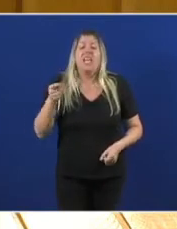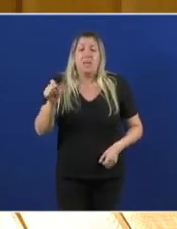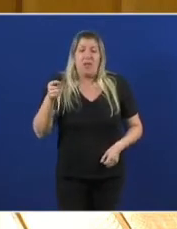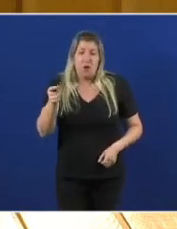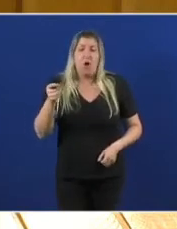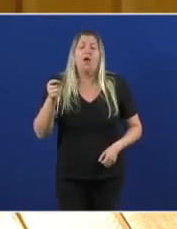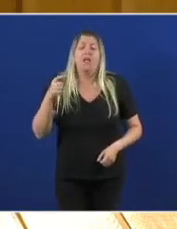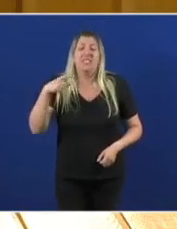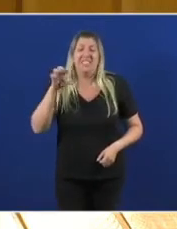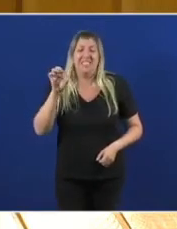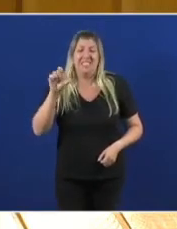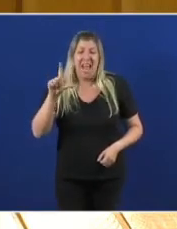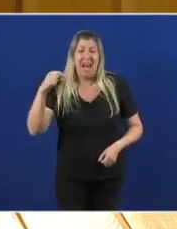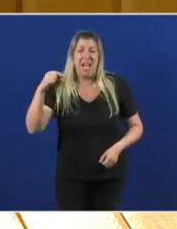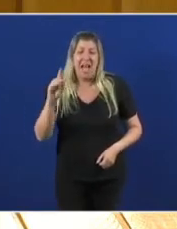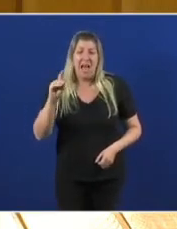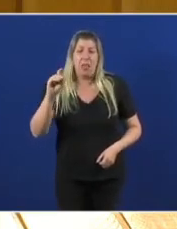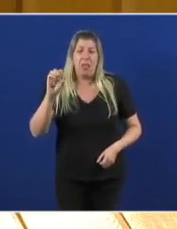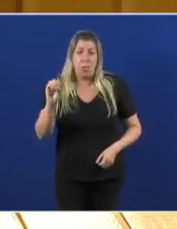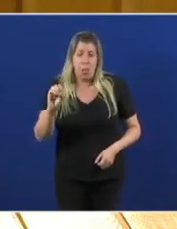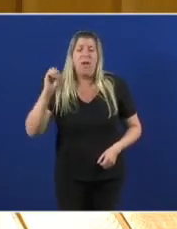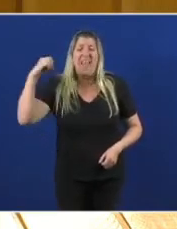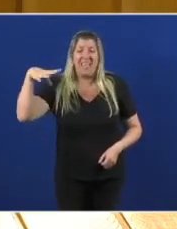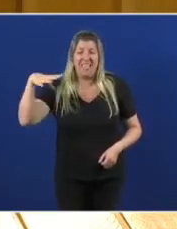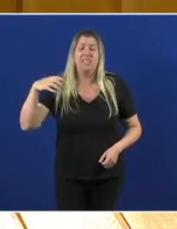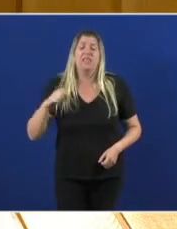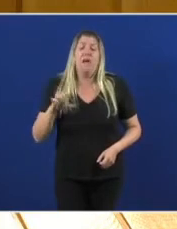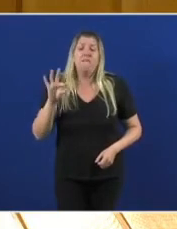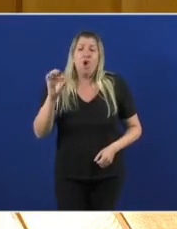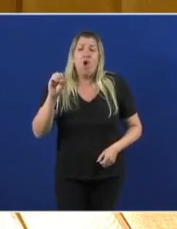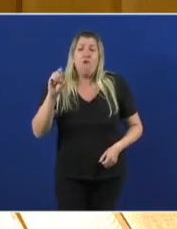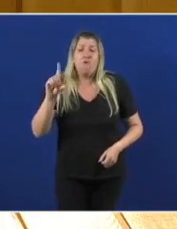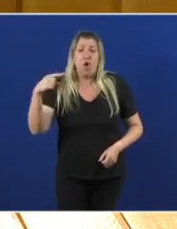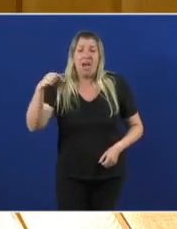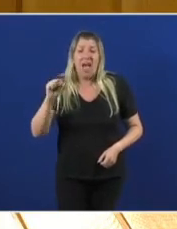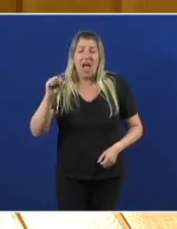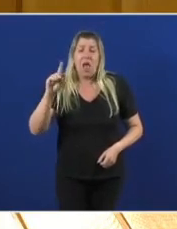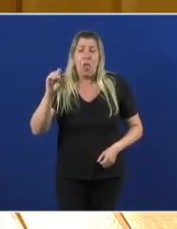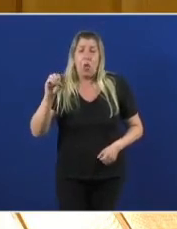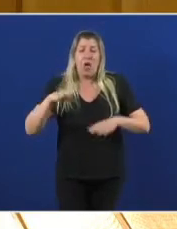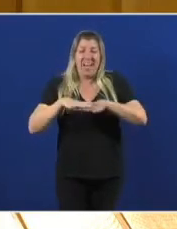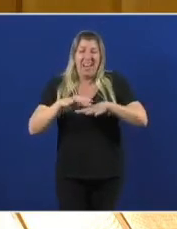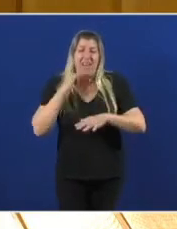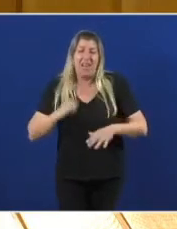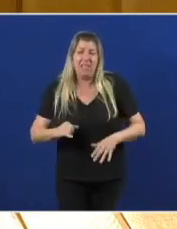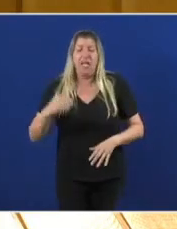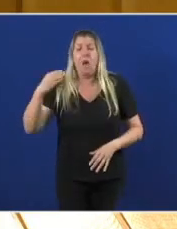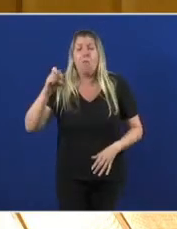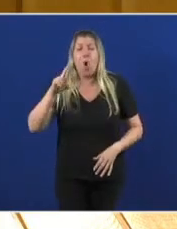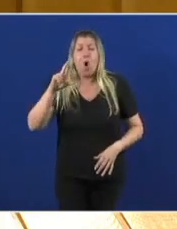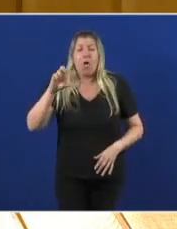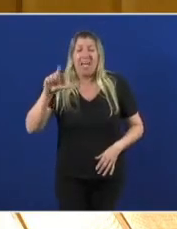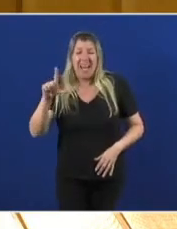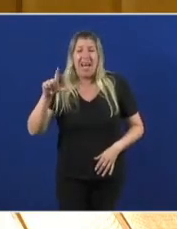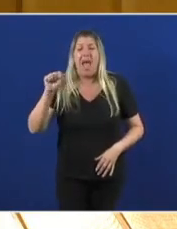Gonzalo Solana Enagás José Folgado Red Eléctrica Josep Borrell Abengoa